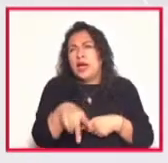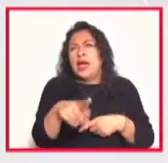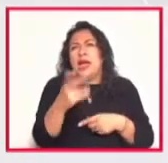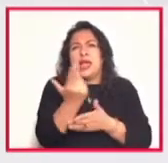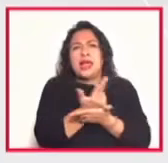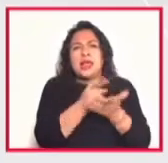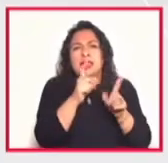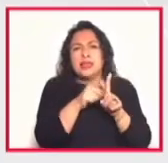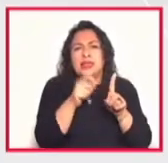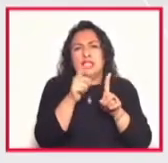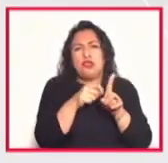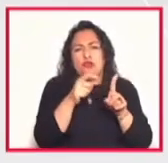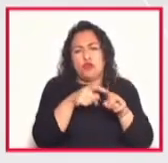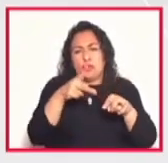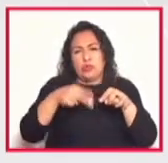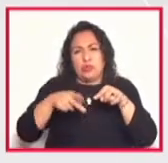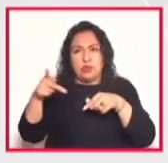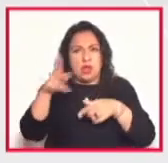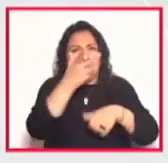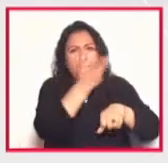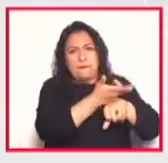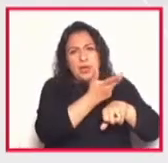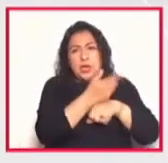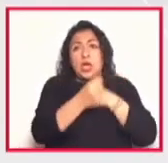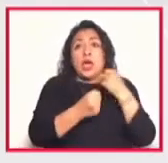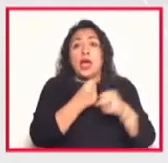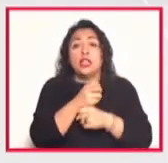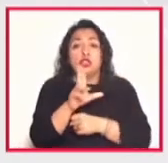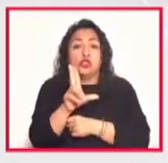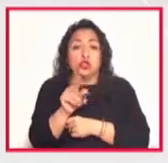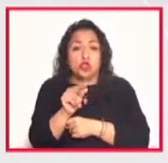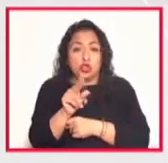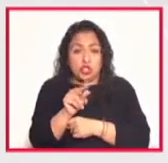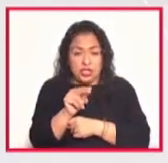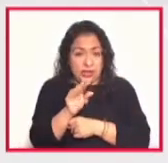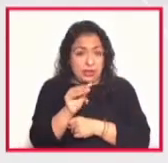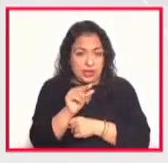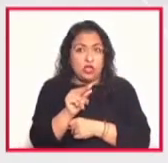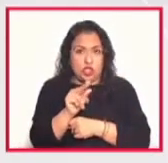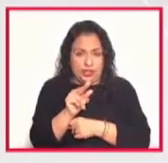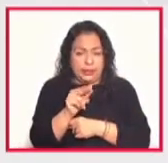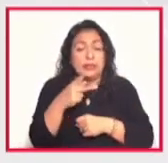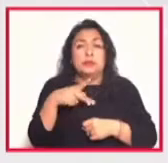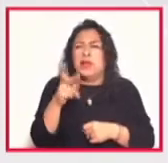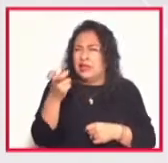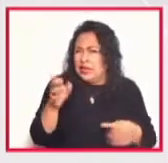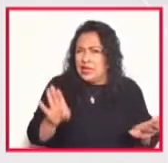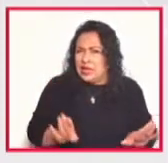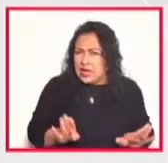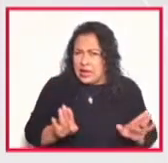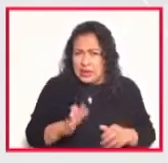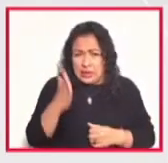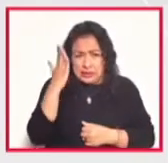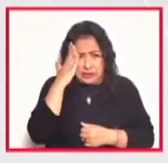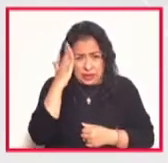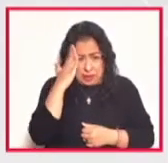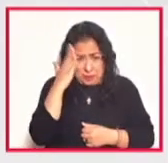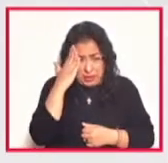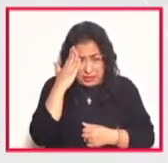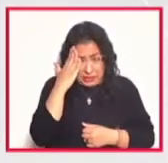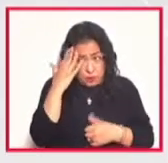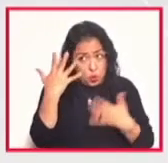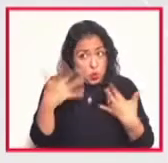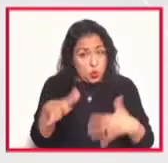de dibujos animados americana en los ochentas pero esa no es la característica principal ni el mérito de